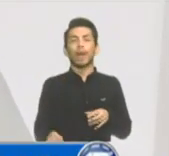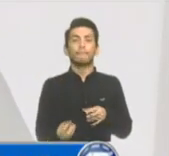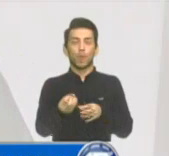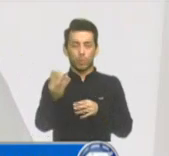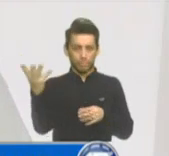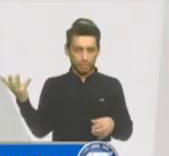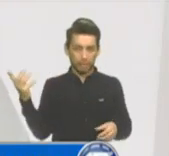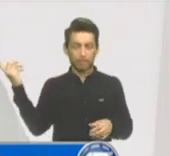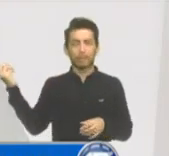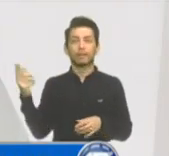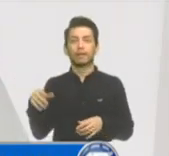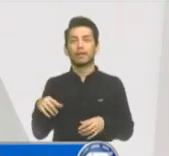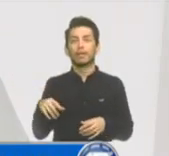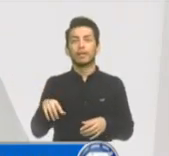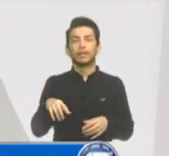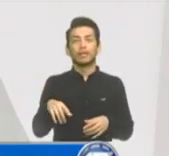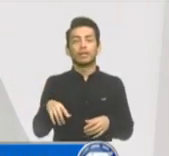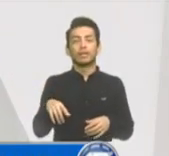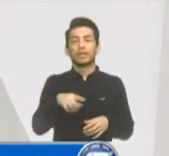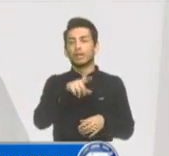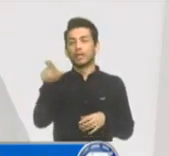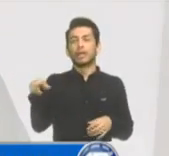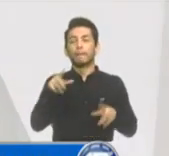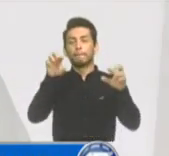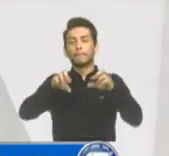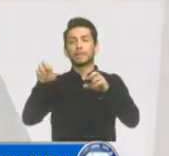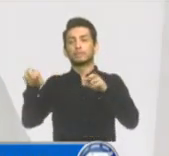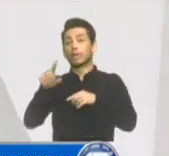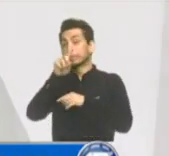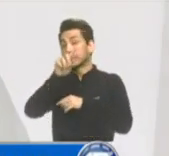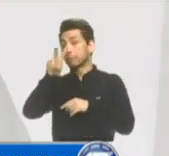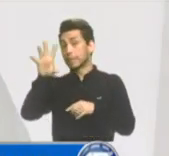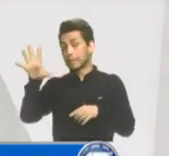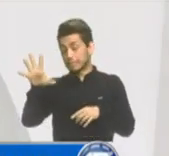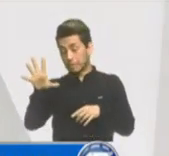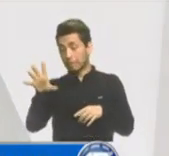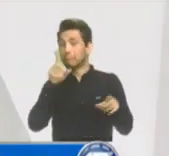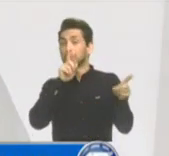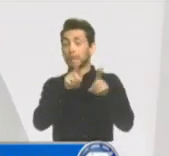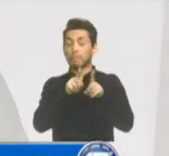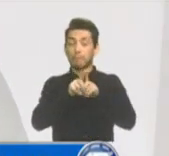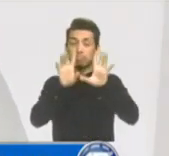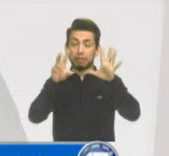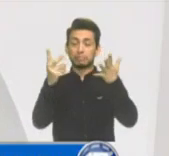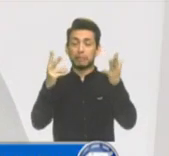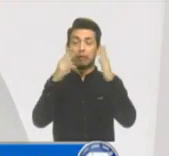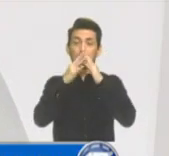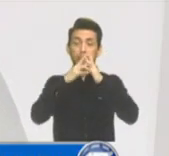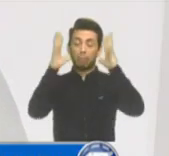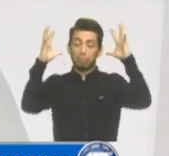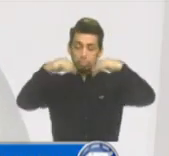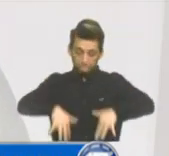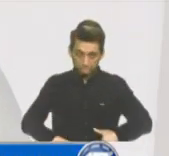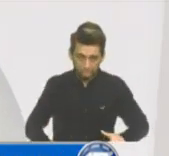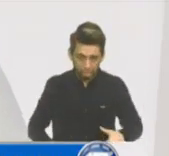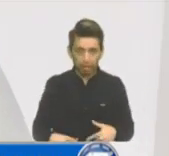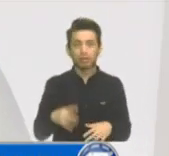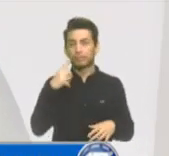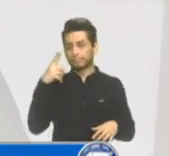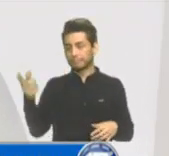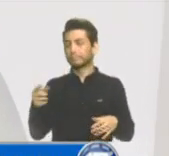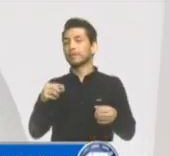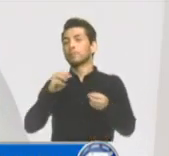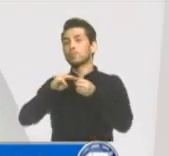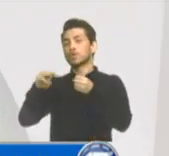sector, 125 personas resultaron afectadas y 17 viviendas con daños moderados. La coordinadora municipal ha